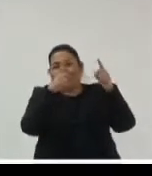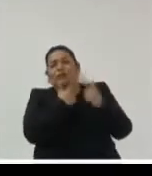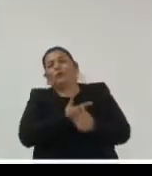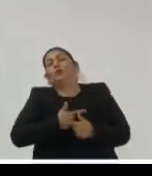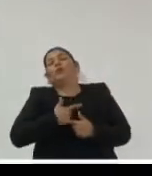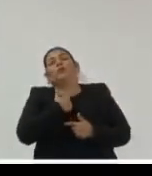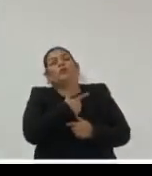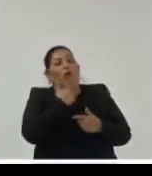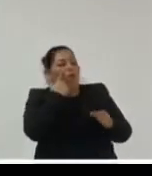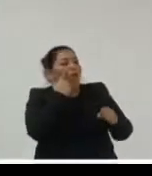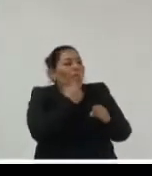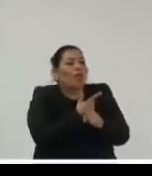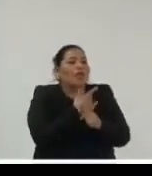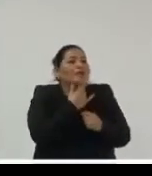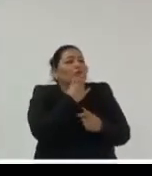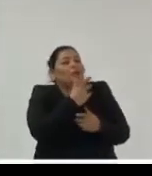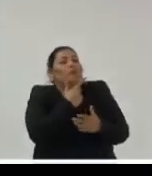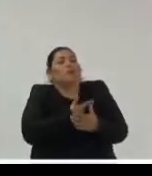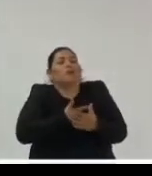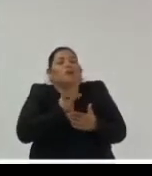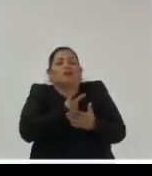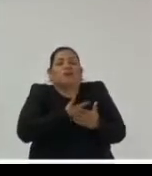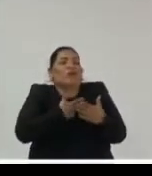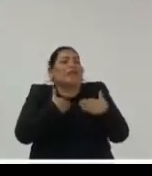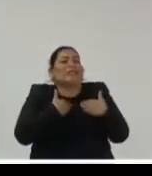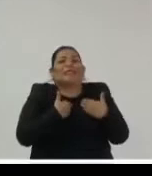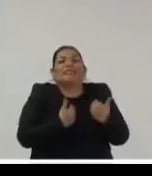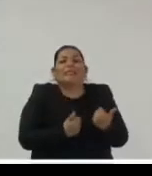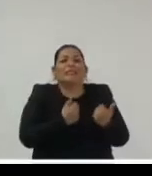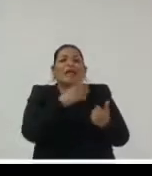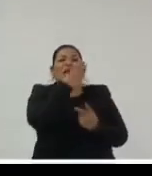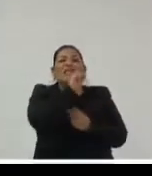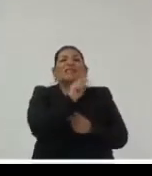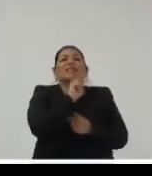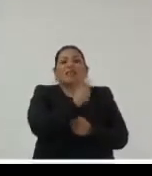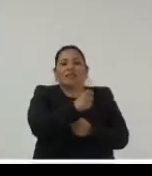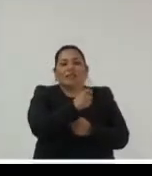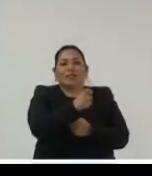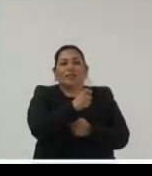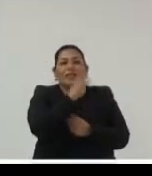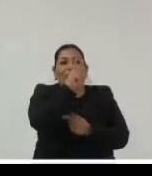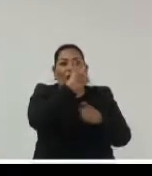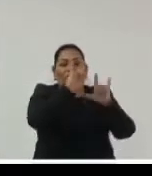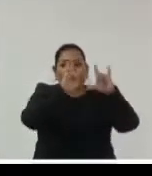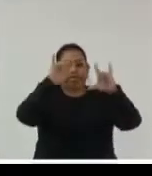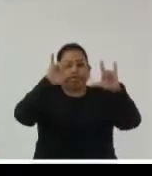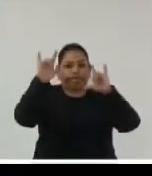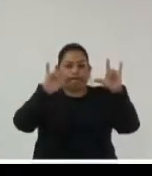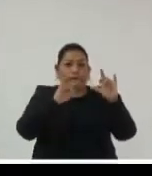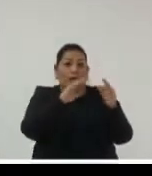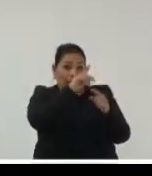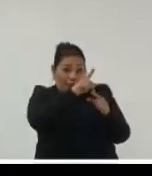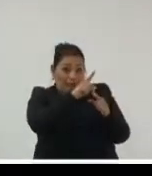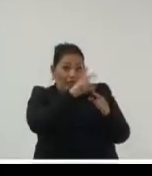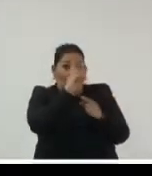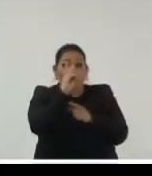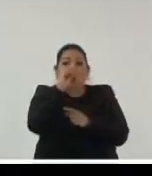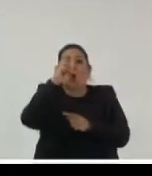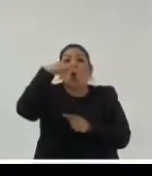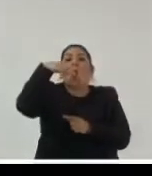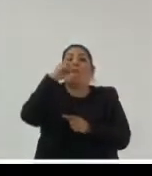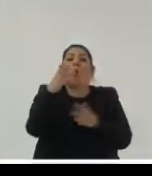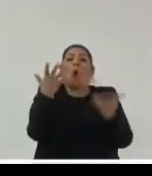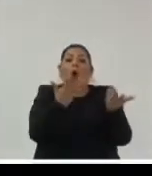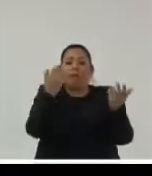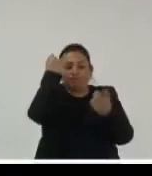encanta quedarme viéndolos un rato y tratando de entender el alcance que tienen estos son los los infográficos de domo que hacen cada año el